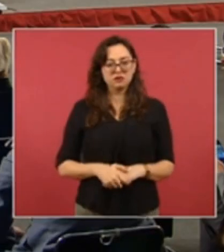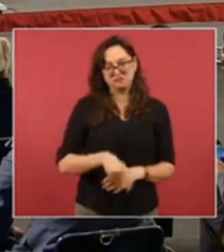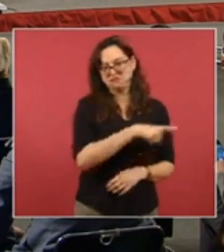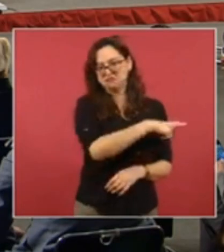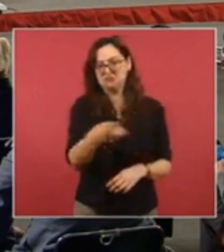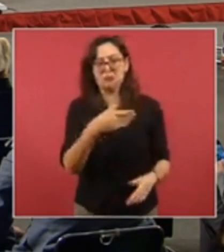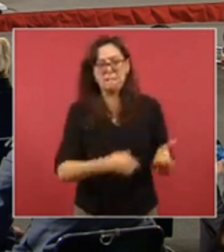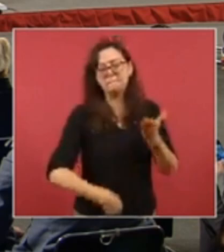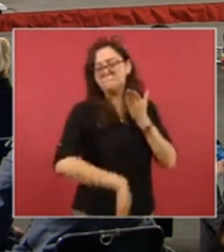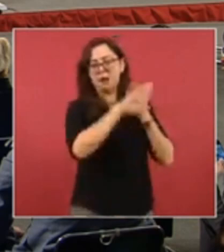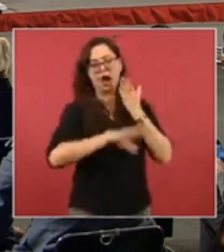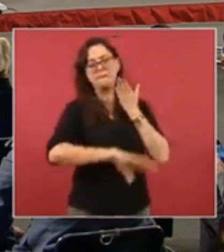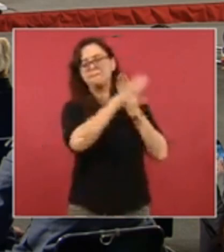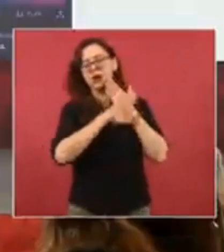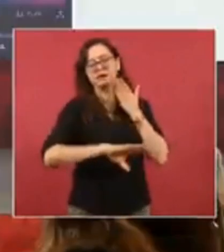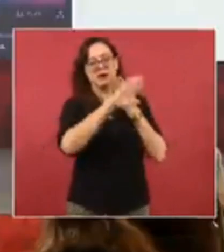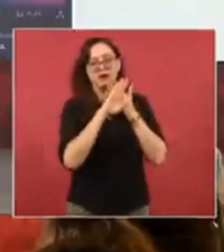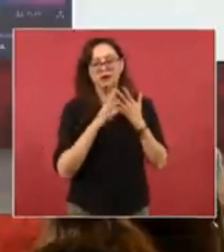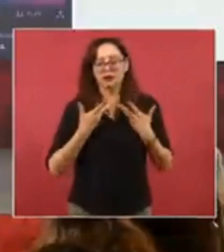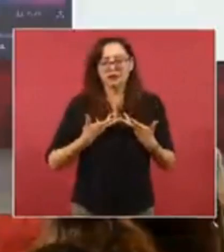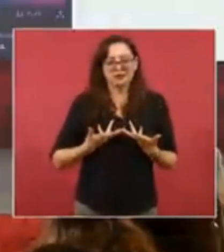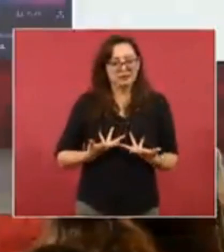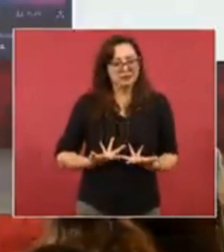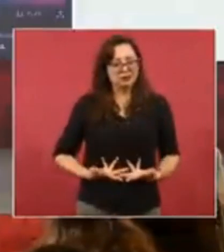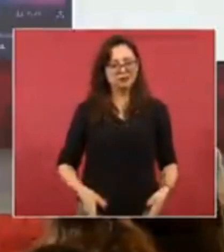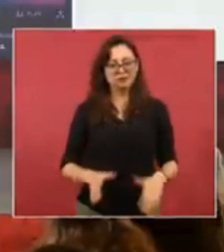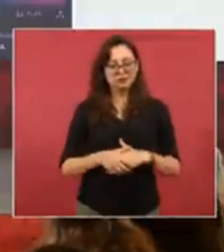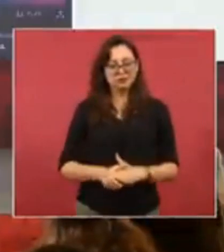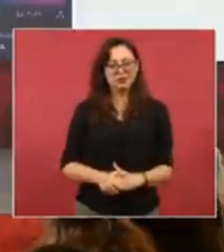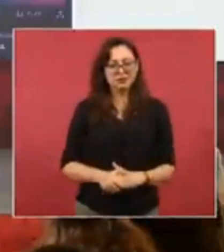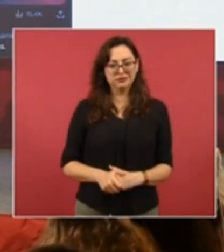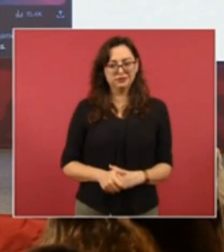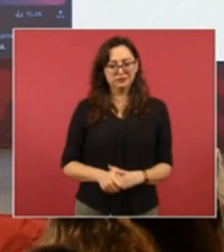estoy seguro que los que nos están viendo no lo saben la mayoría